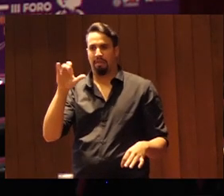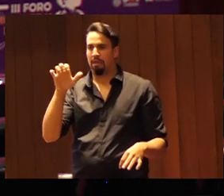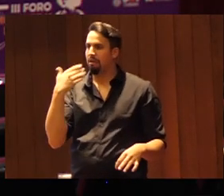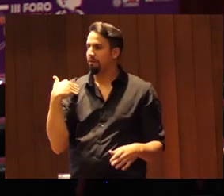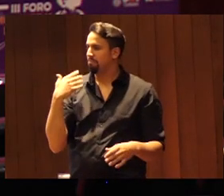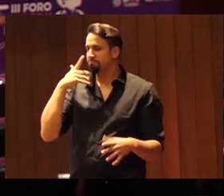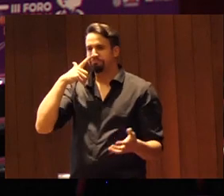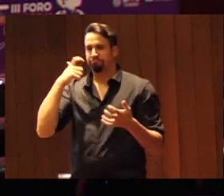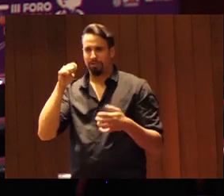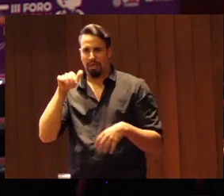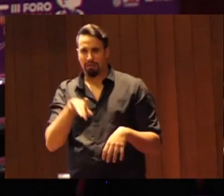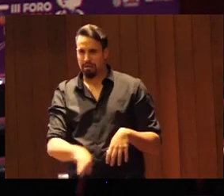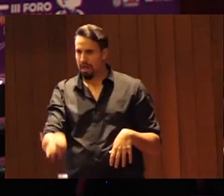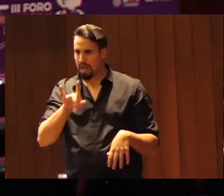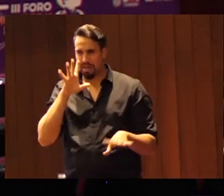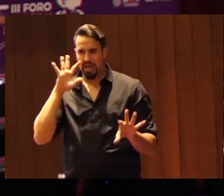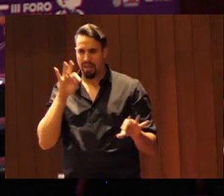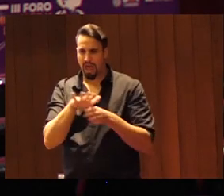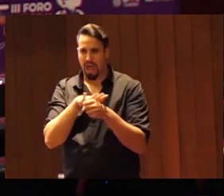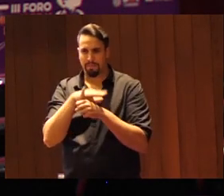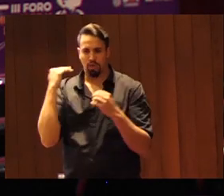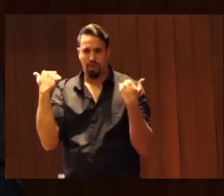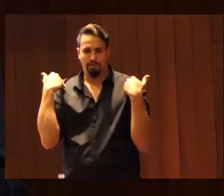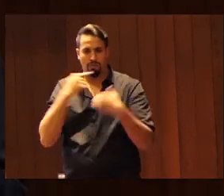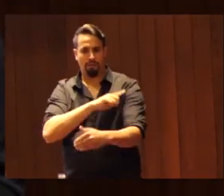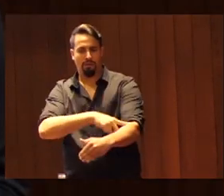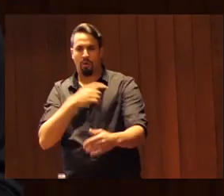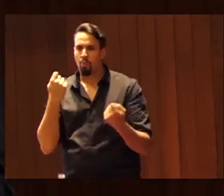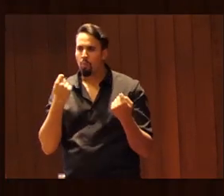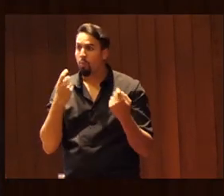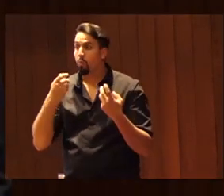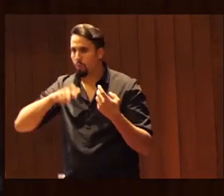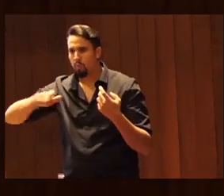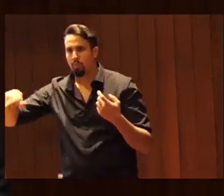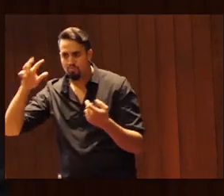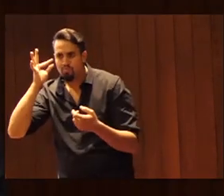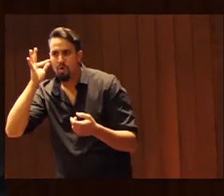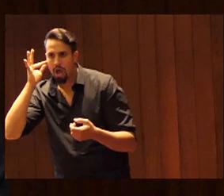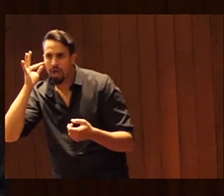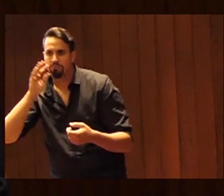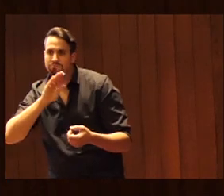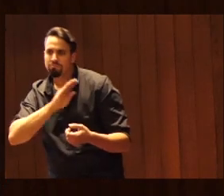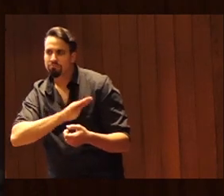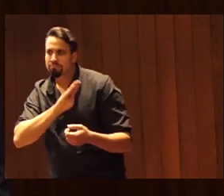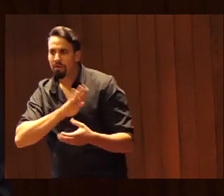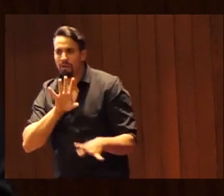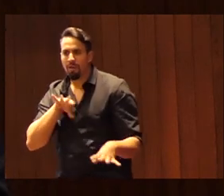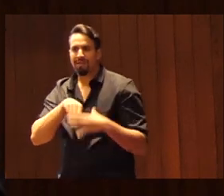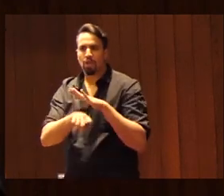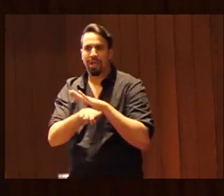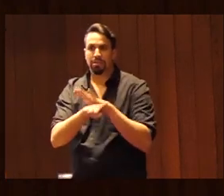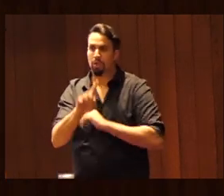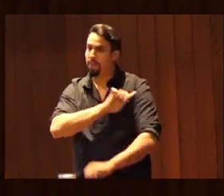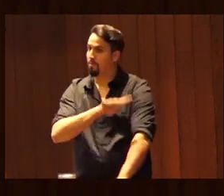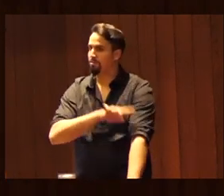que en Canarias, para ser tan masculinizado en el ámbito de la actividad física y el deporte, cuántas mujeres estáis dentro de la gestión deportiva.